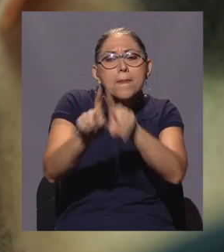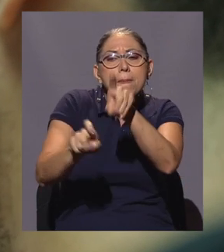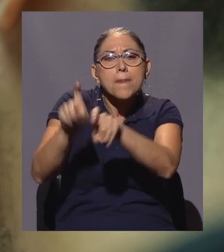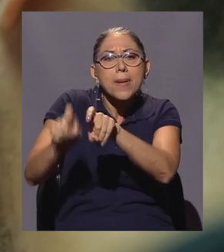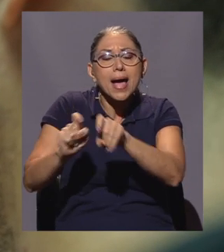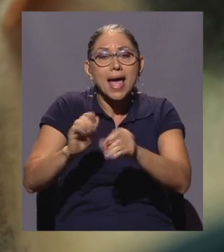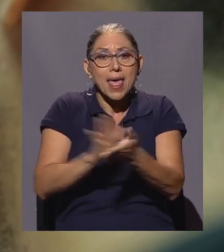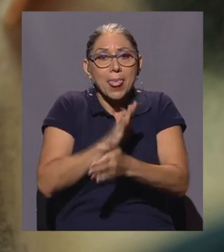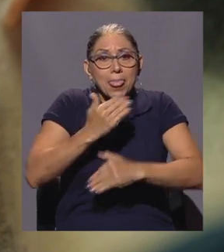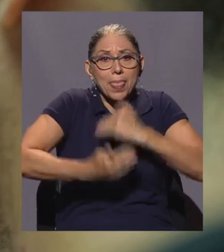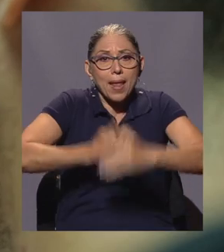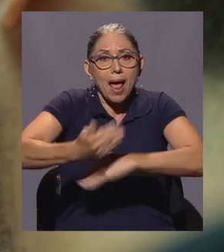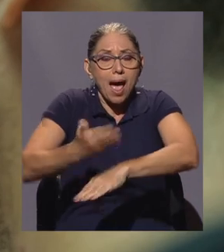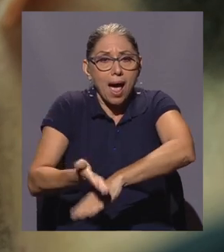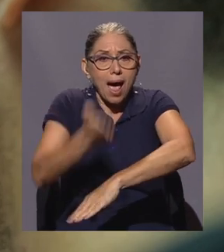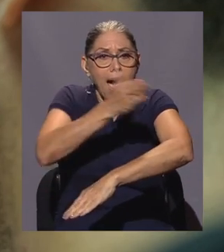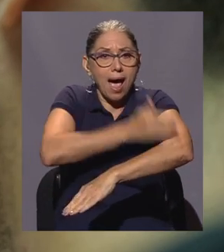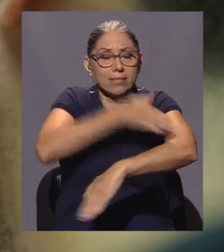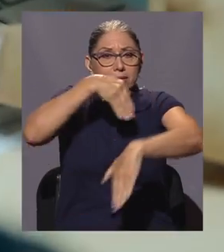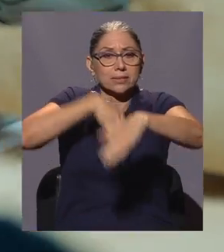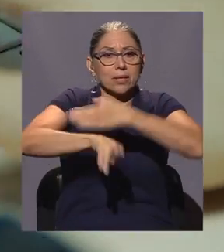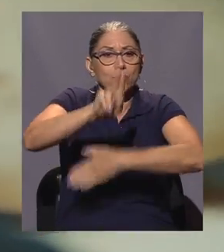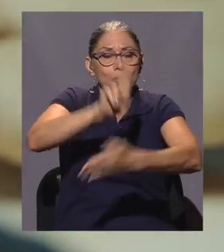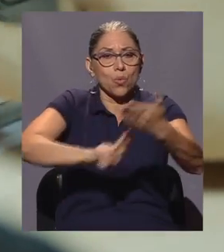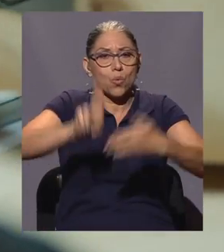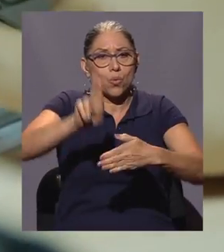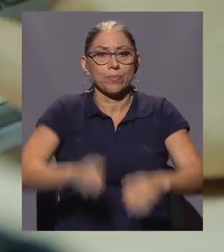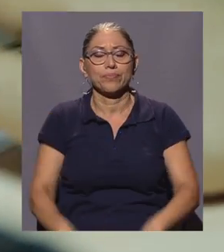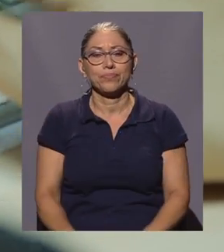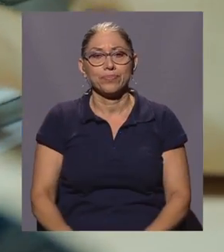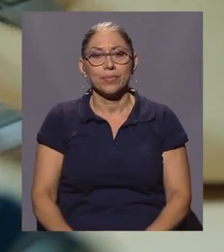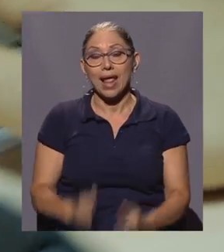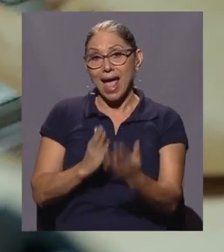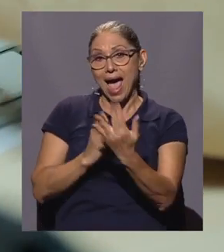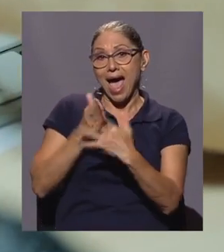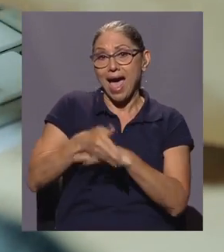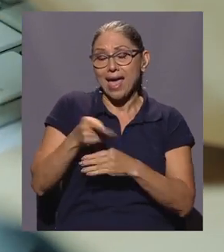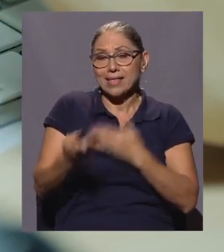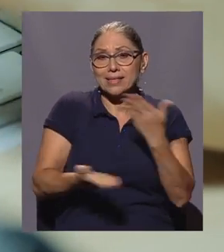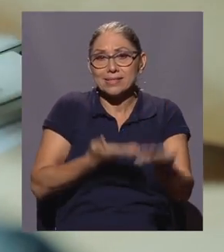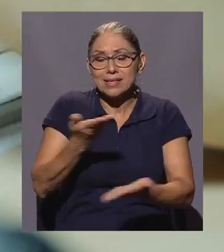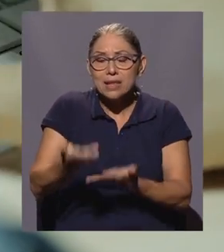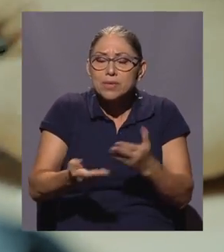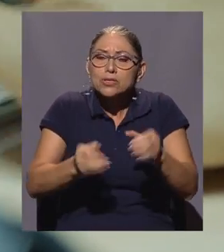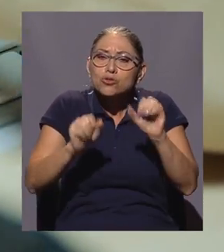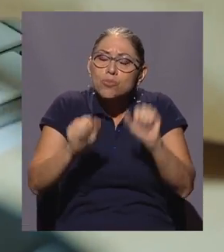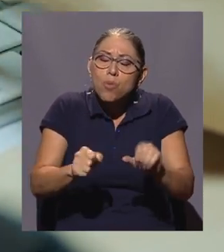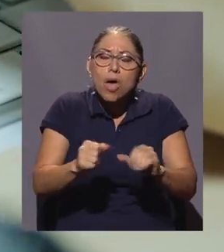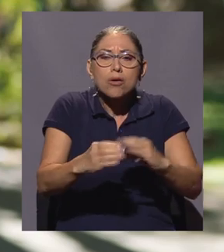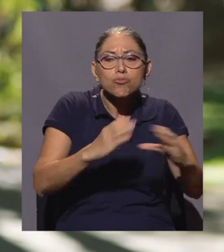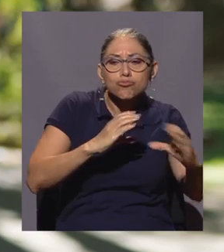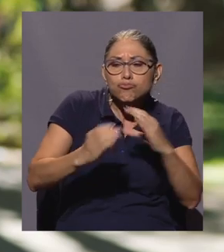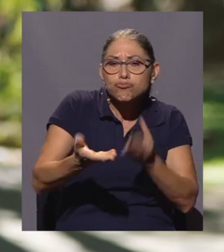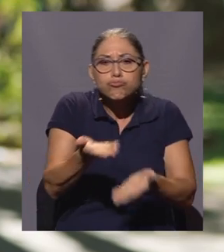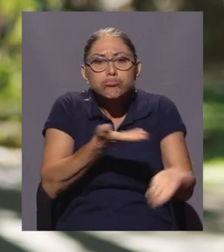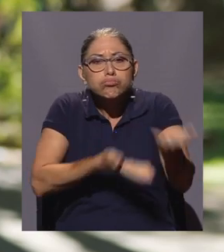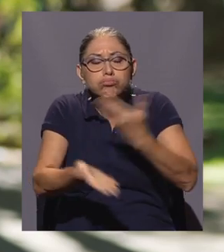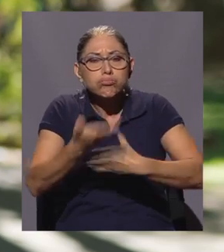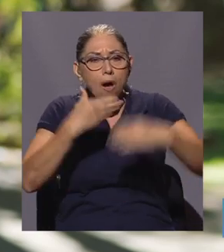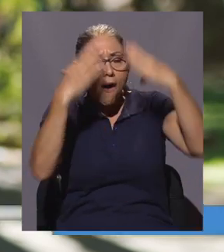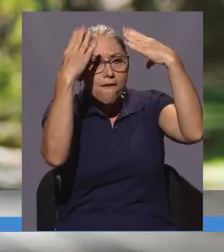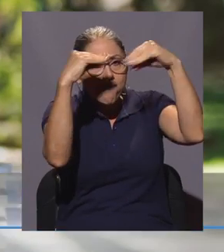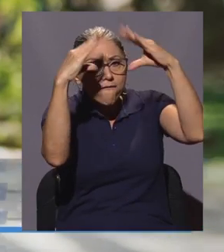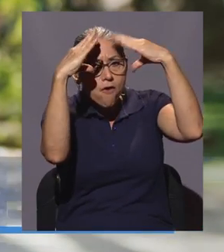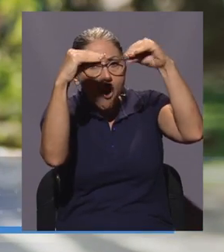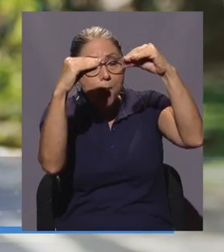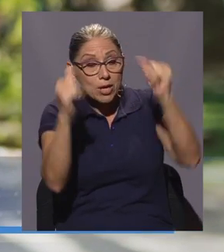previo a iniciar los estudios universitarios. Entonces, a través de este servicio se brinda información que le permita